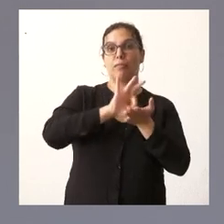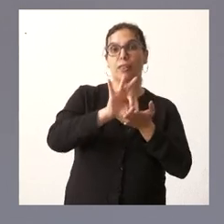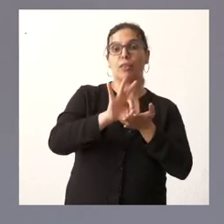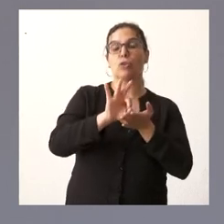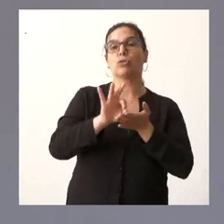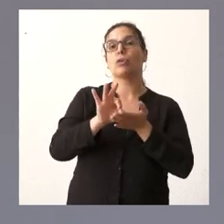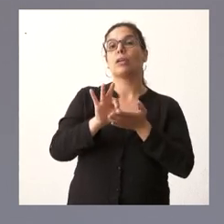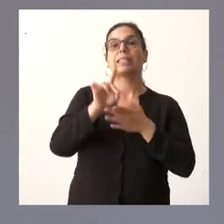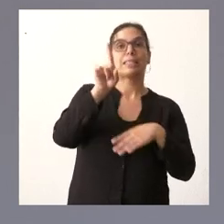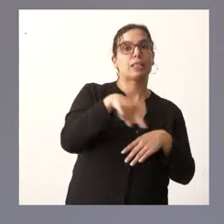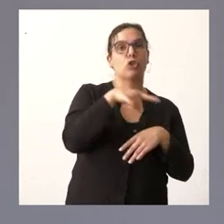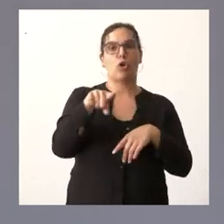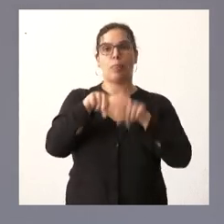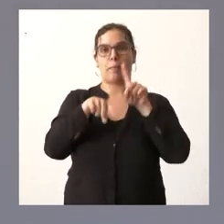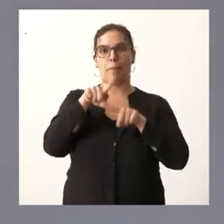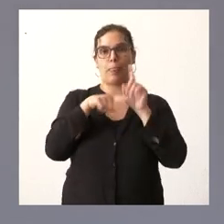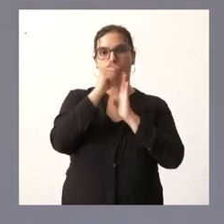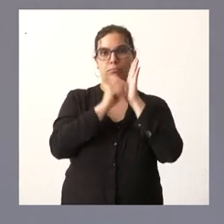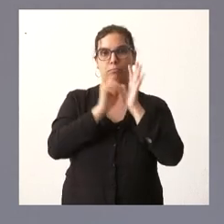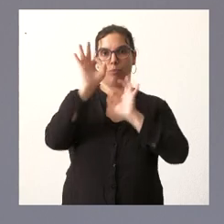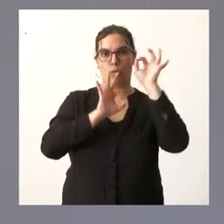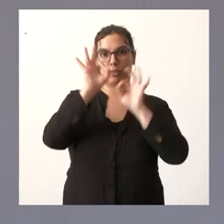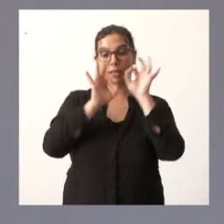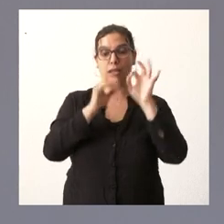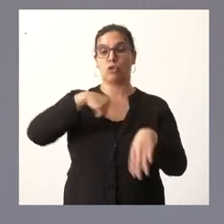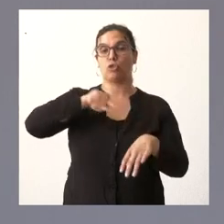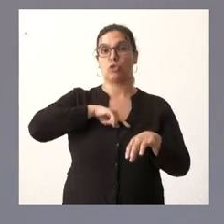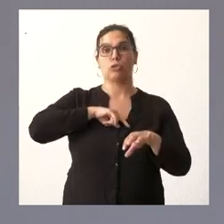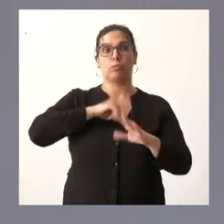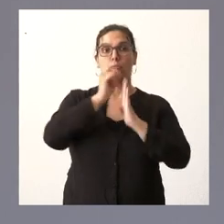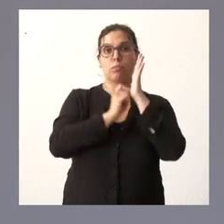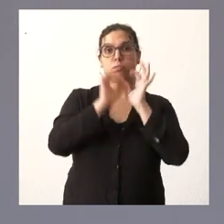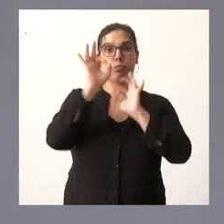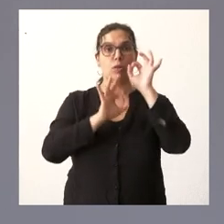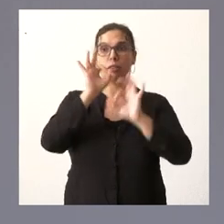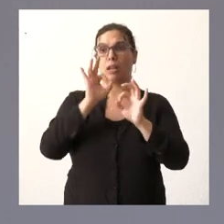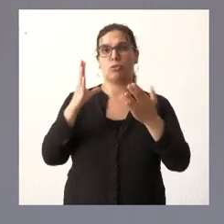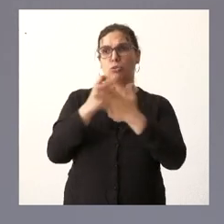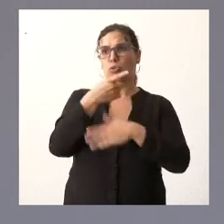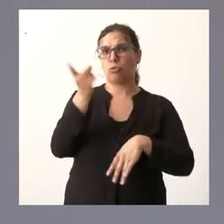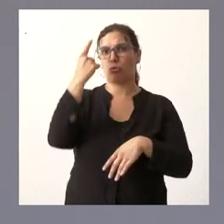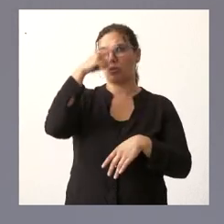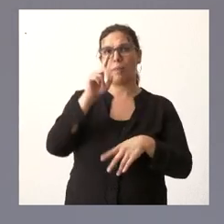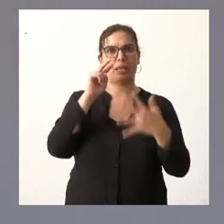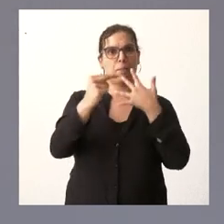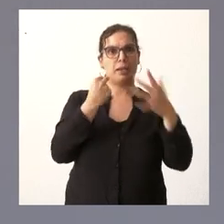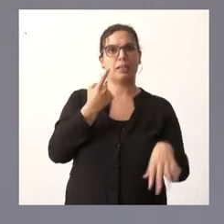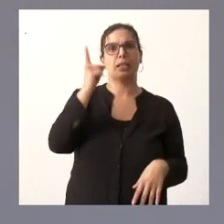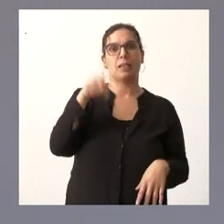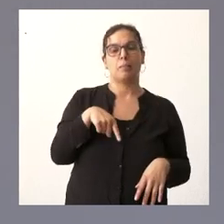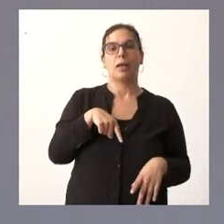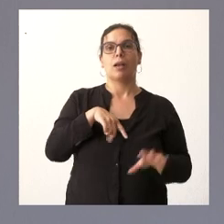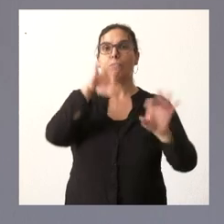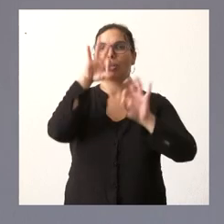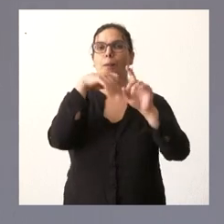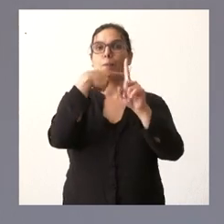y esto es muy positivo porque tenemos esos ratios que son muy transparentes conocidos por el conjunto de los ciudadanos y en segundo lugar que son ratios muy positivos